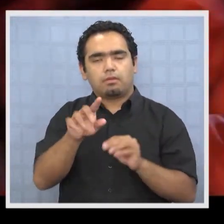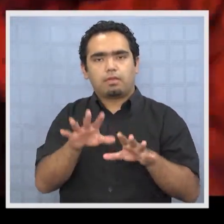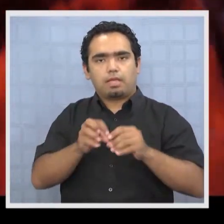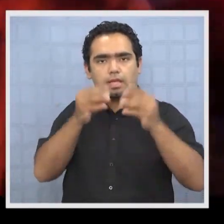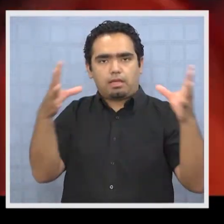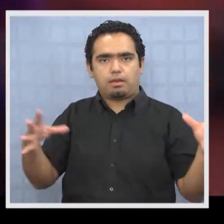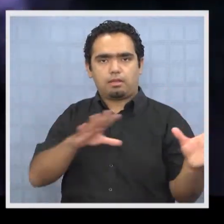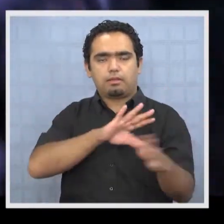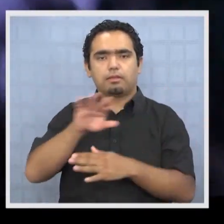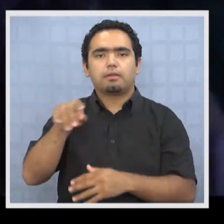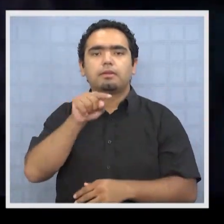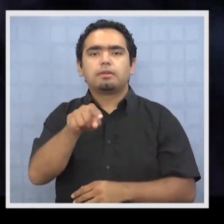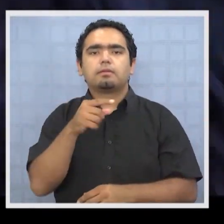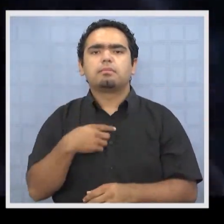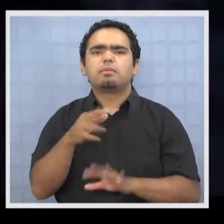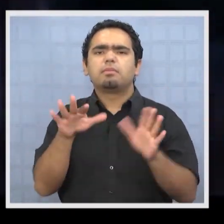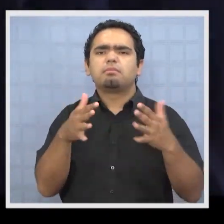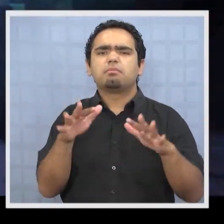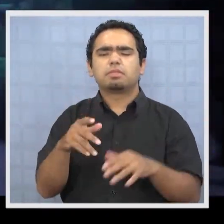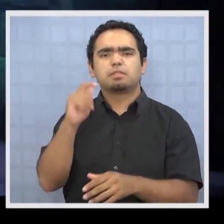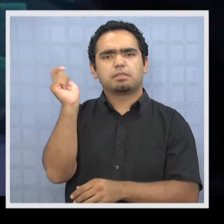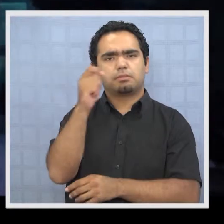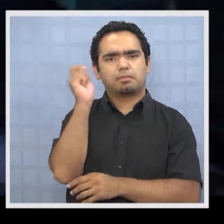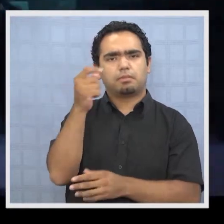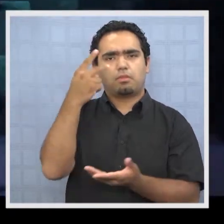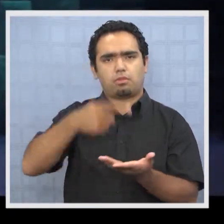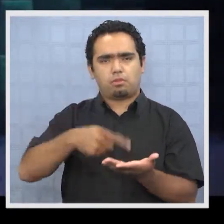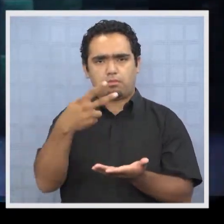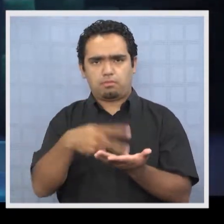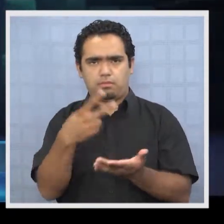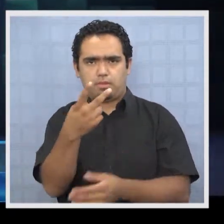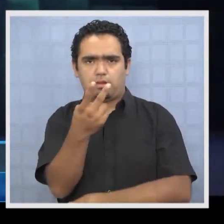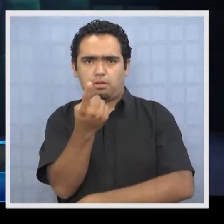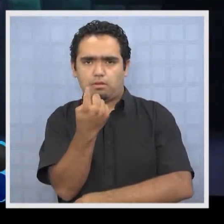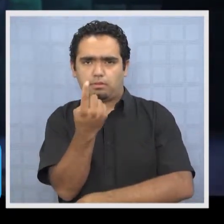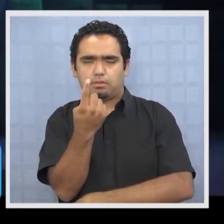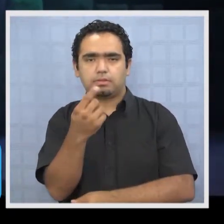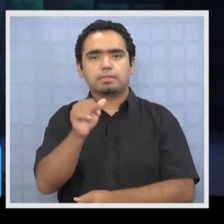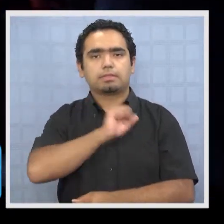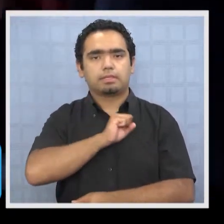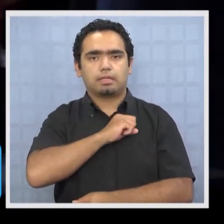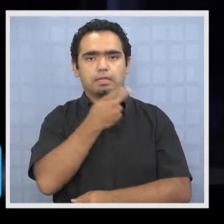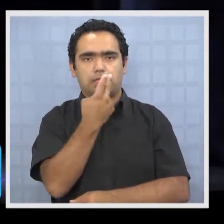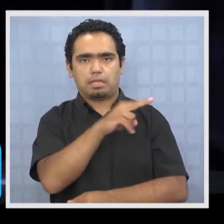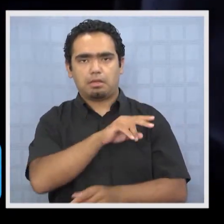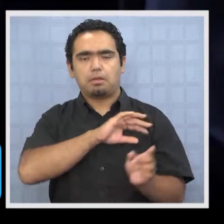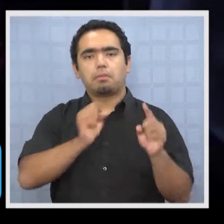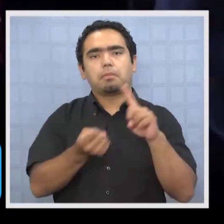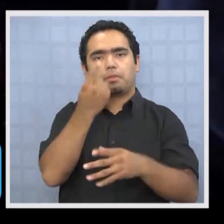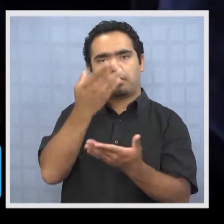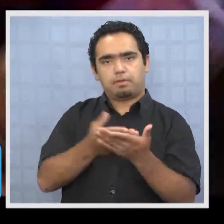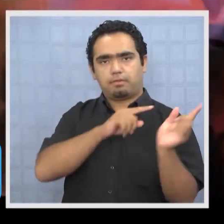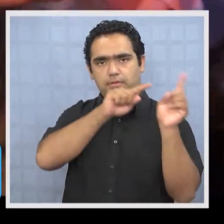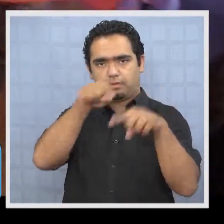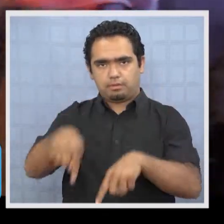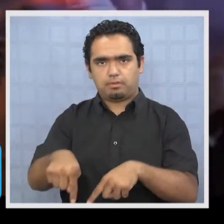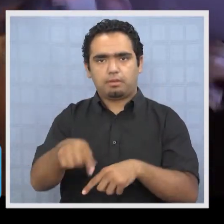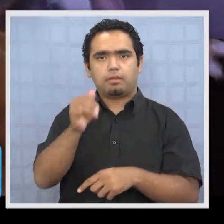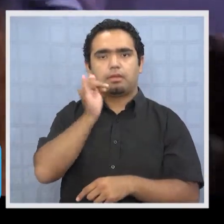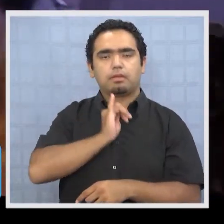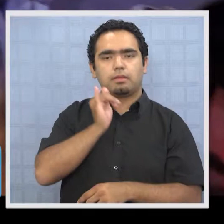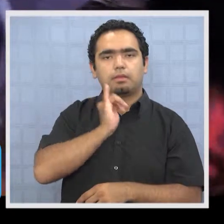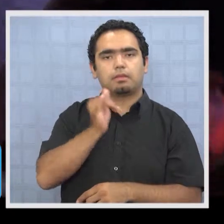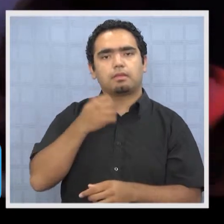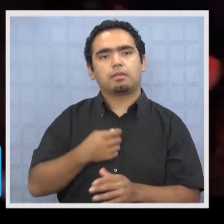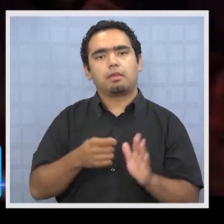muy grande. La obra se estrenó en septiembre de 2011 en Santiago y llega por primera vez al norte del país de manera totalmente